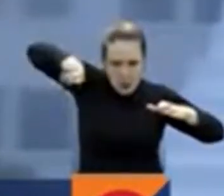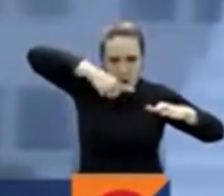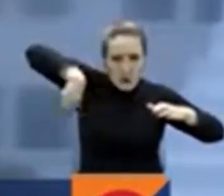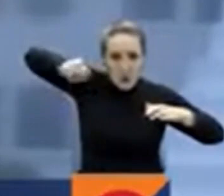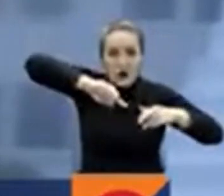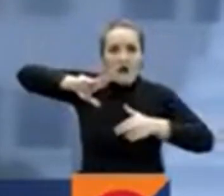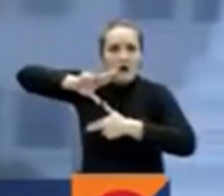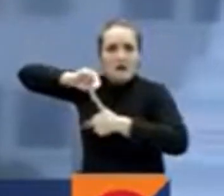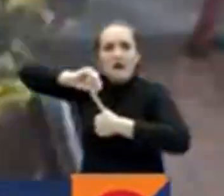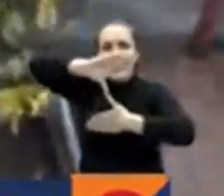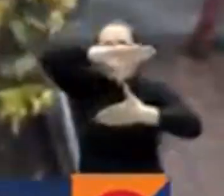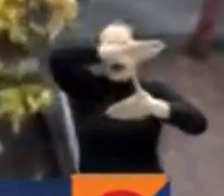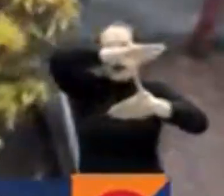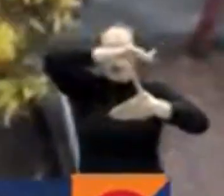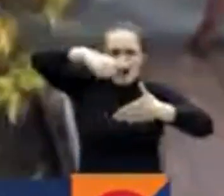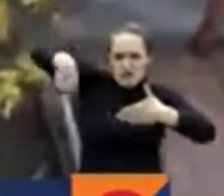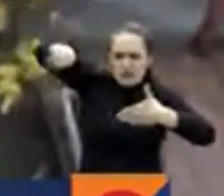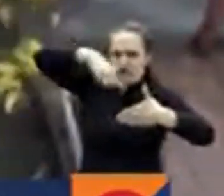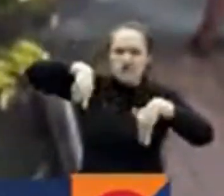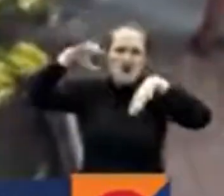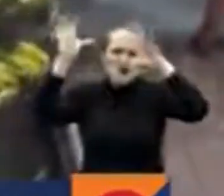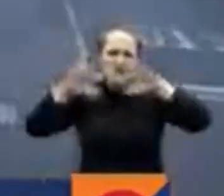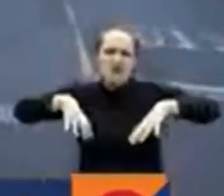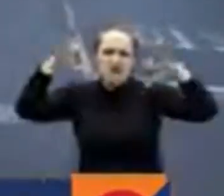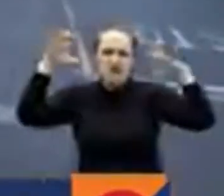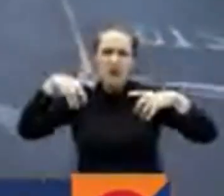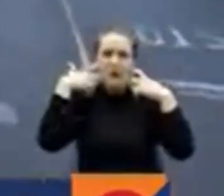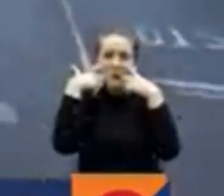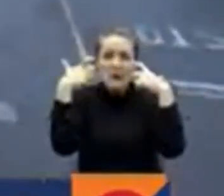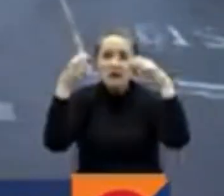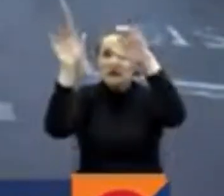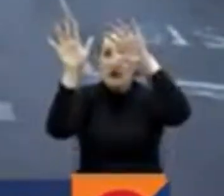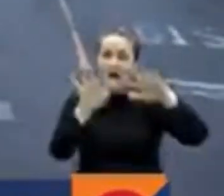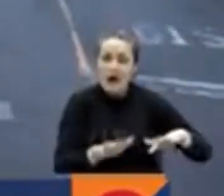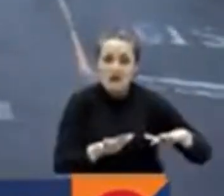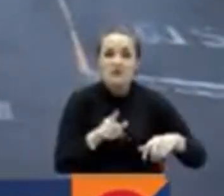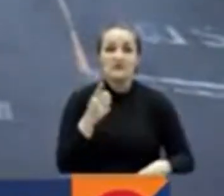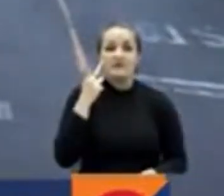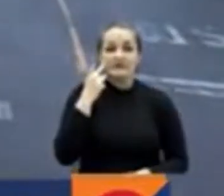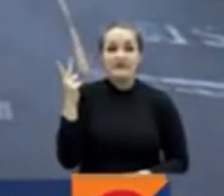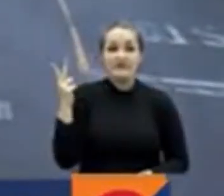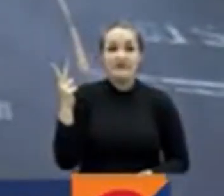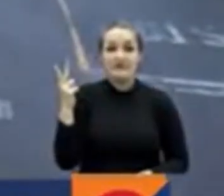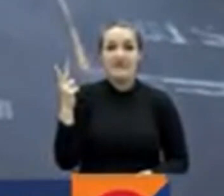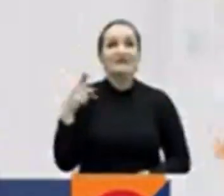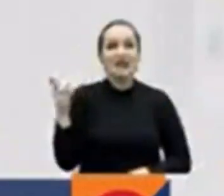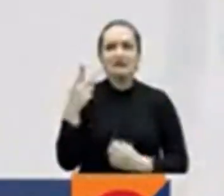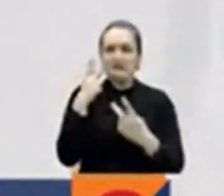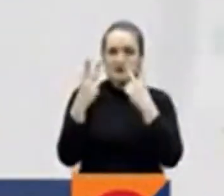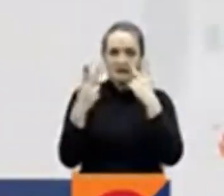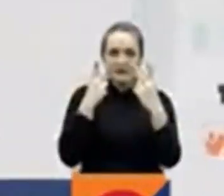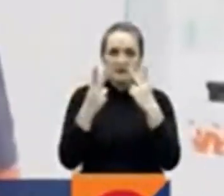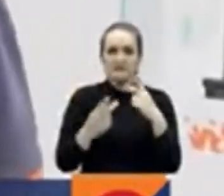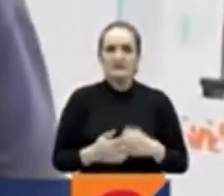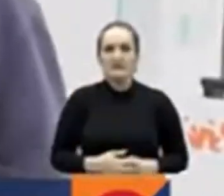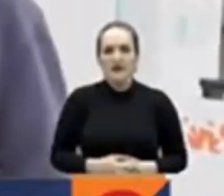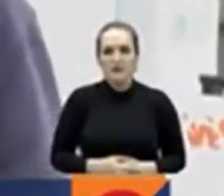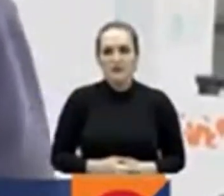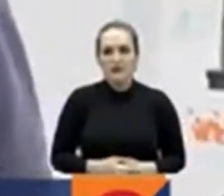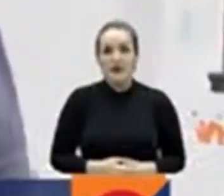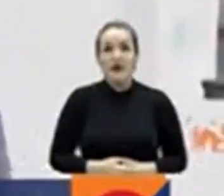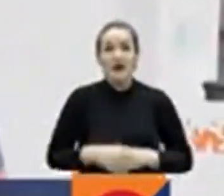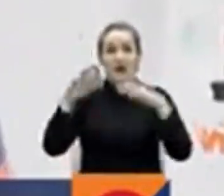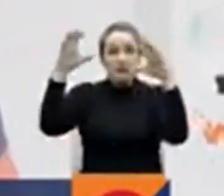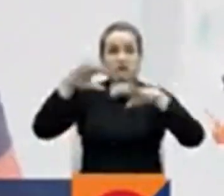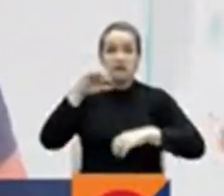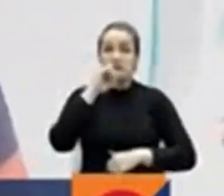da por el Caribe con ráfagas y lluvias superlativas se resume en esta visual por donde va llegando. Esta tormenta va